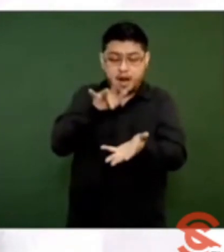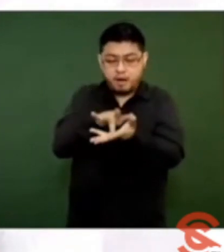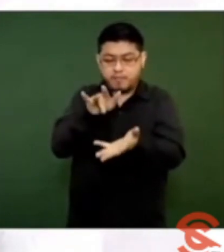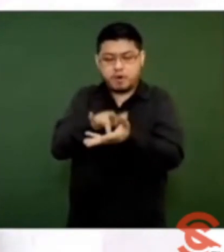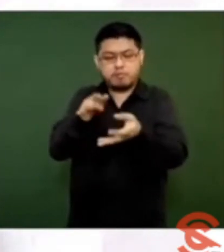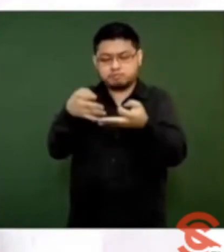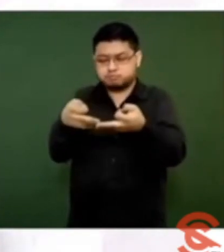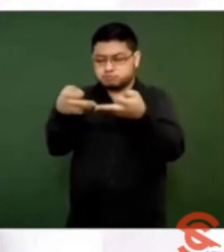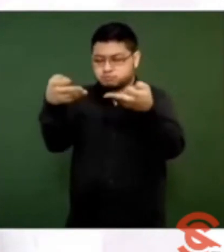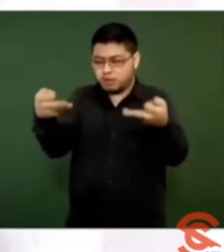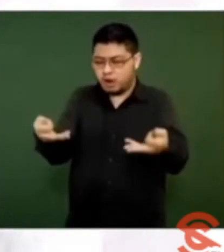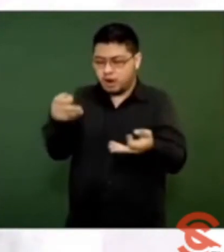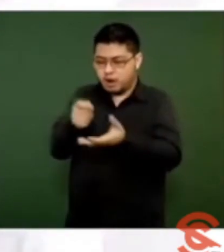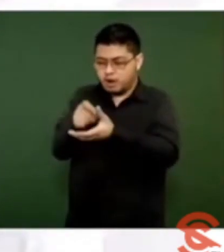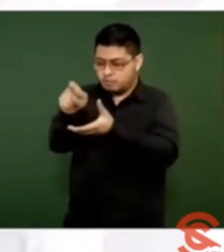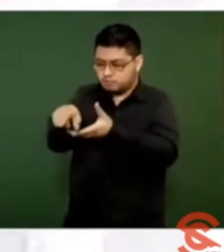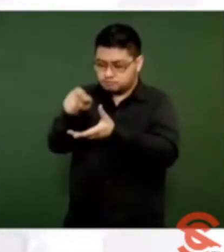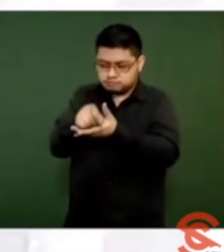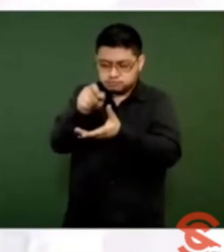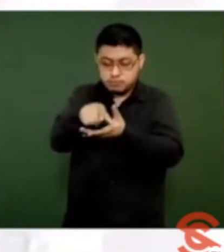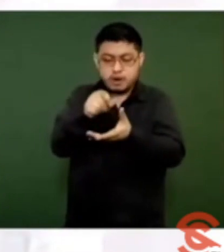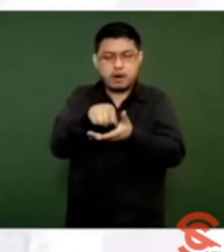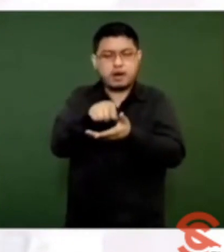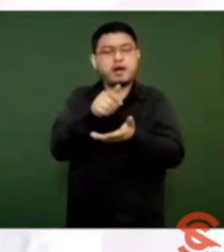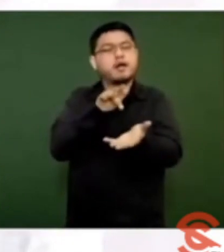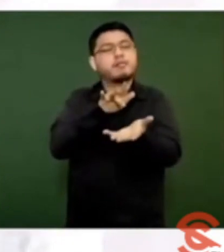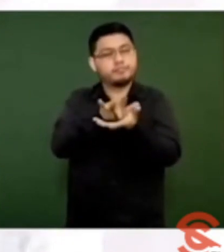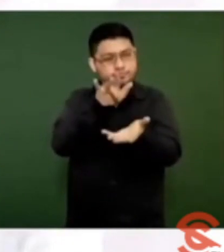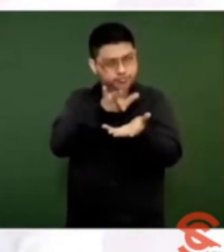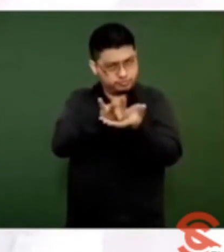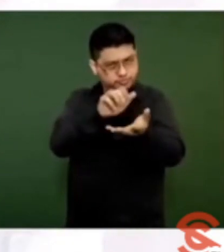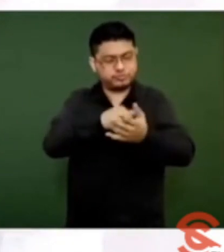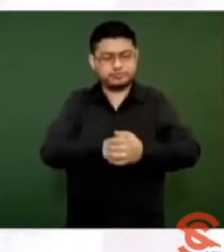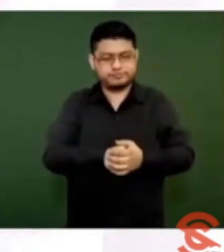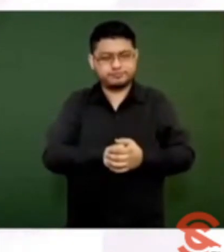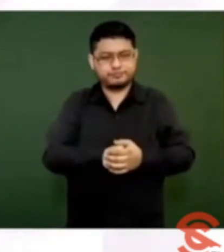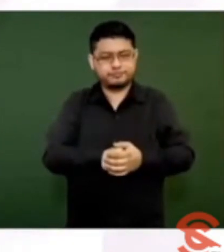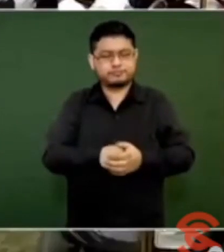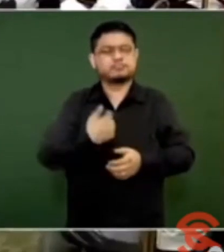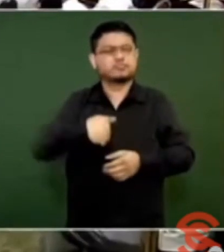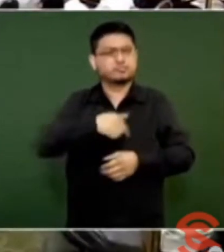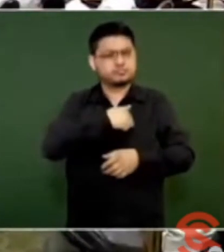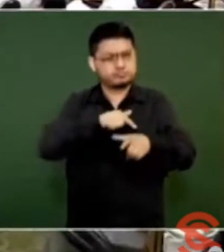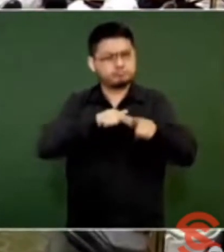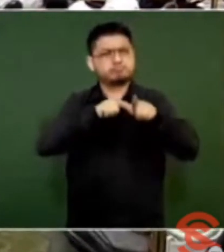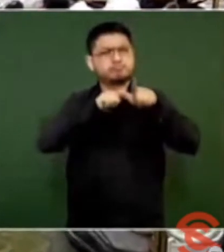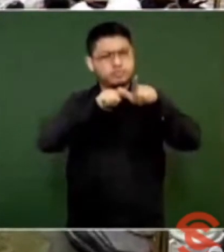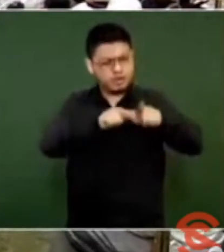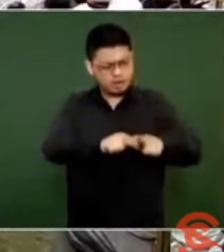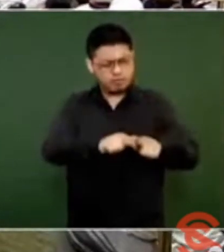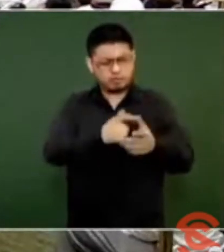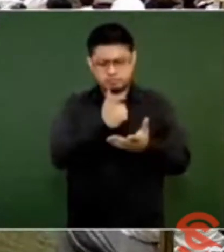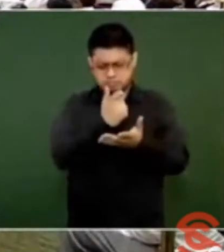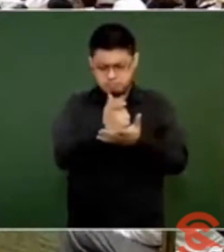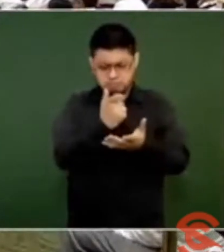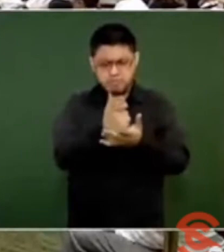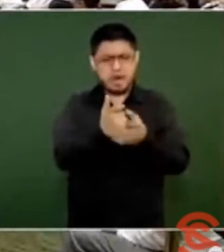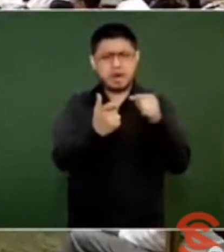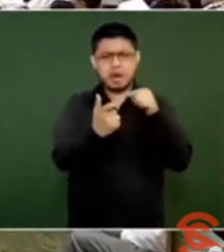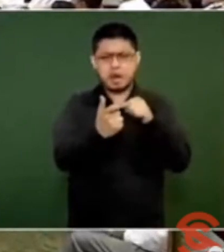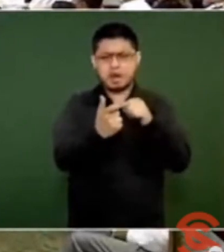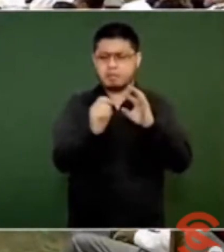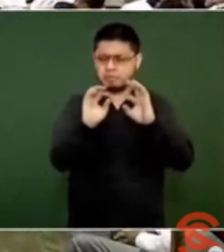pequeños y medianos productores del país. Continuamos manteniendo precios de garantía para el maíz,